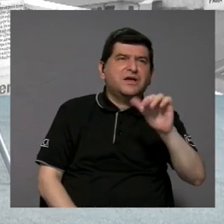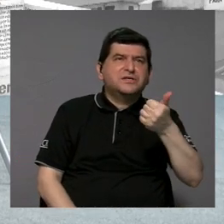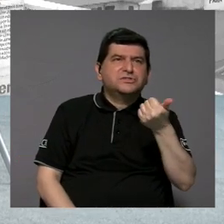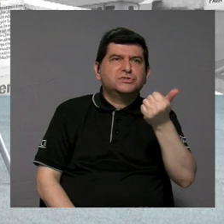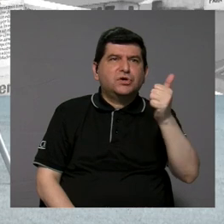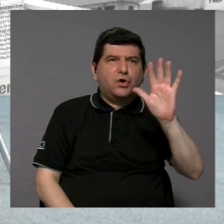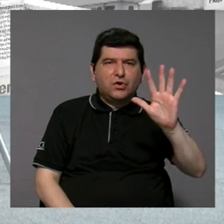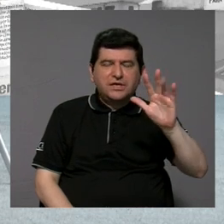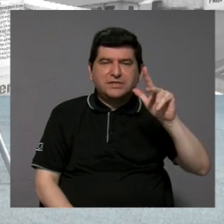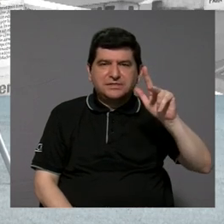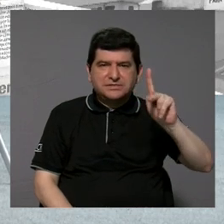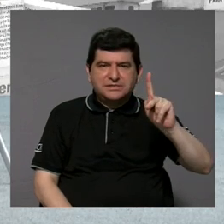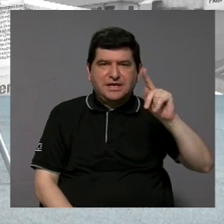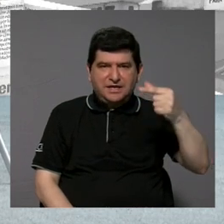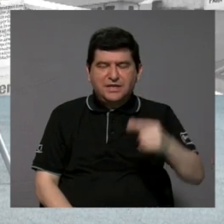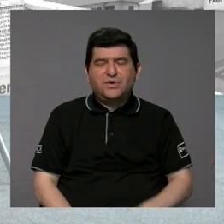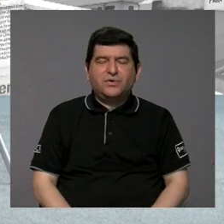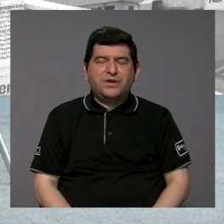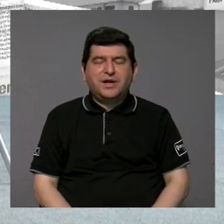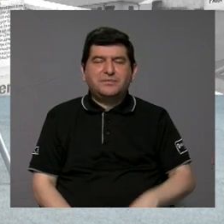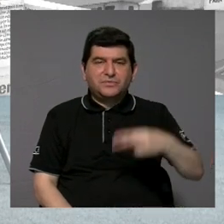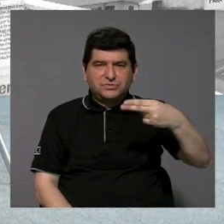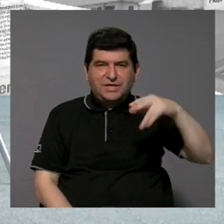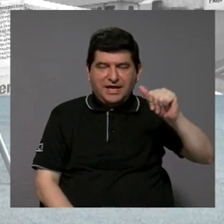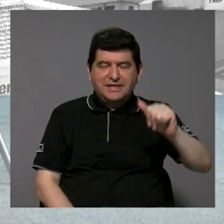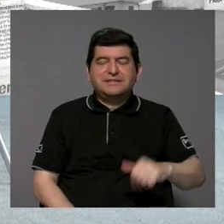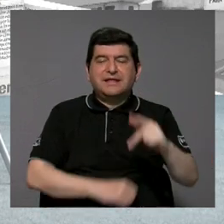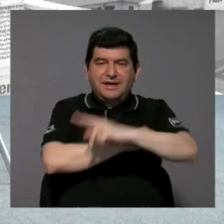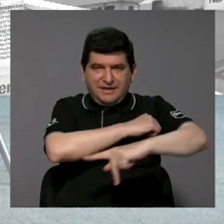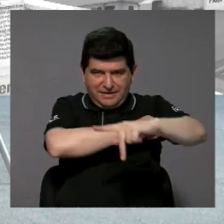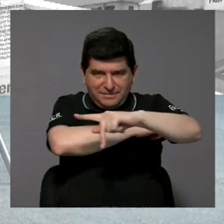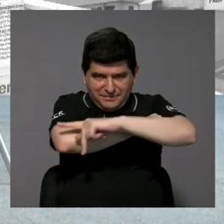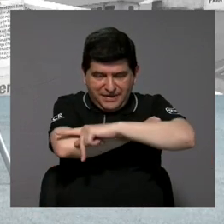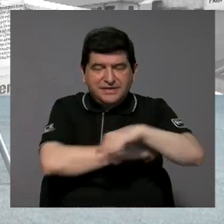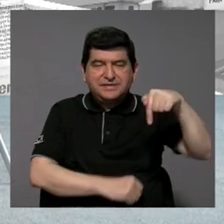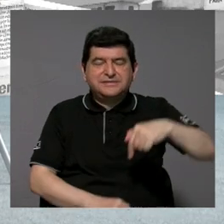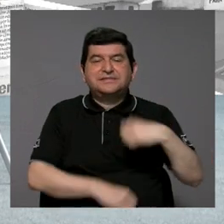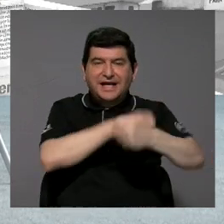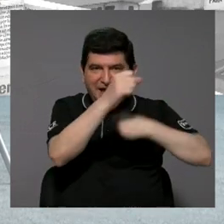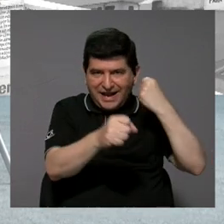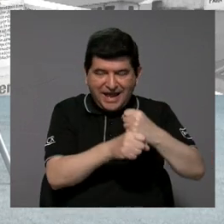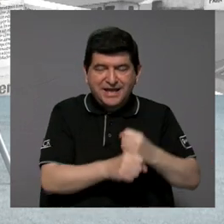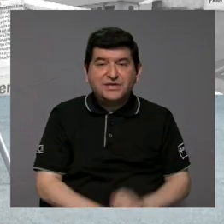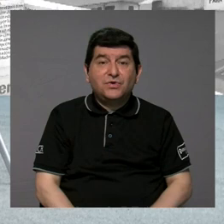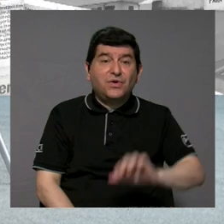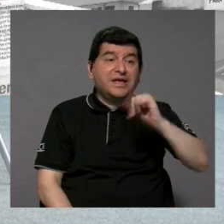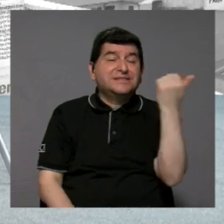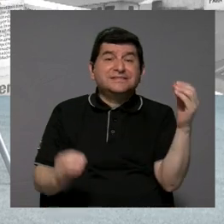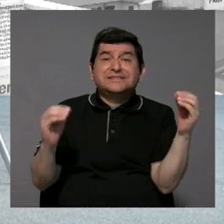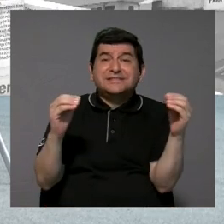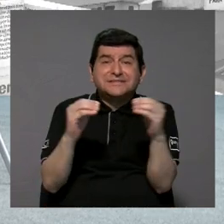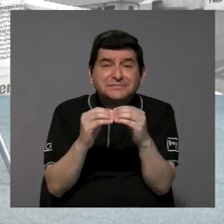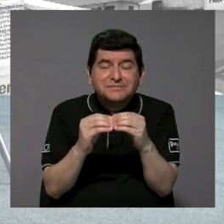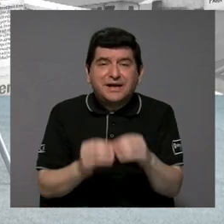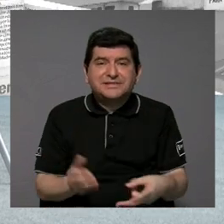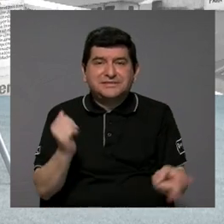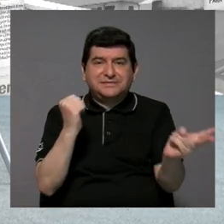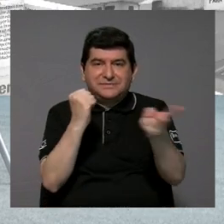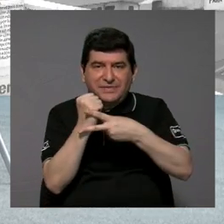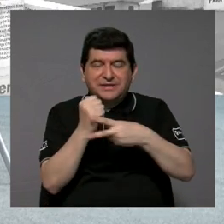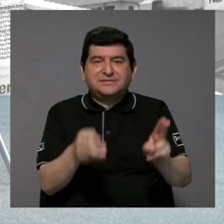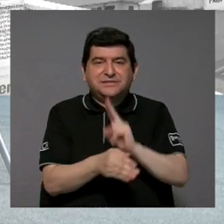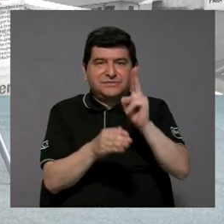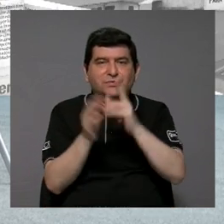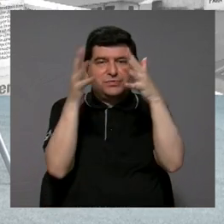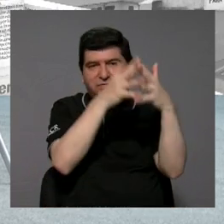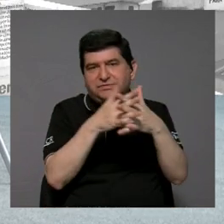por hectárea, país, por año, que es 10 veces más a lo que, por ejemplo, lo que